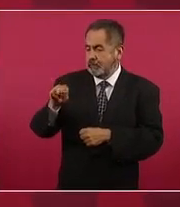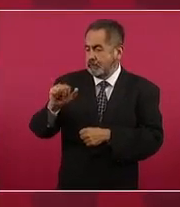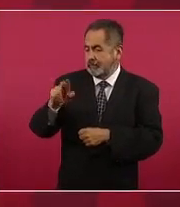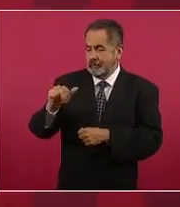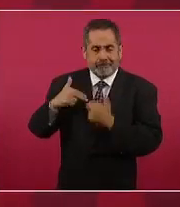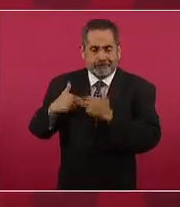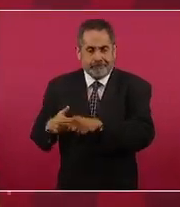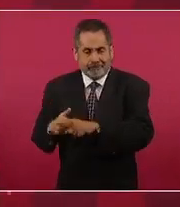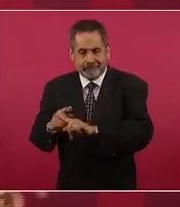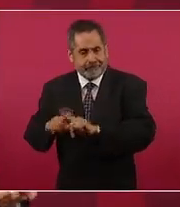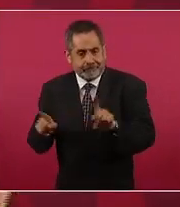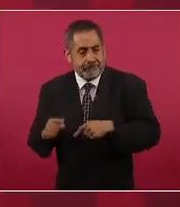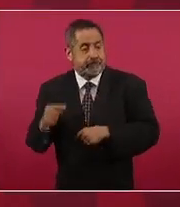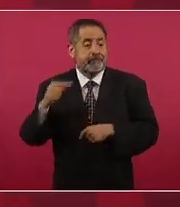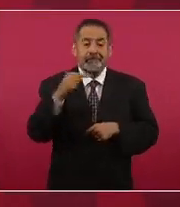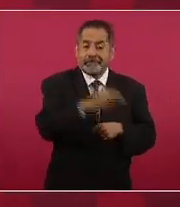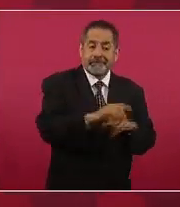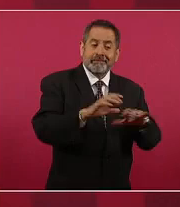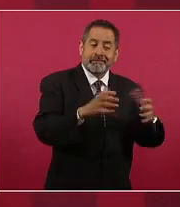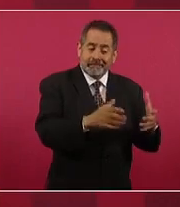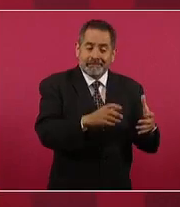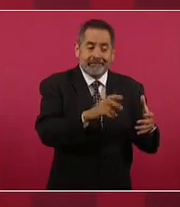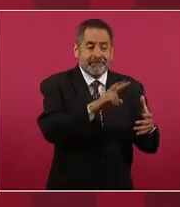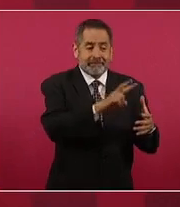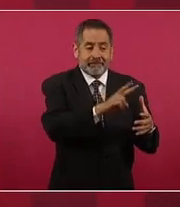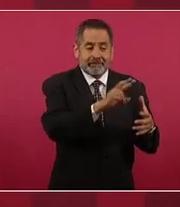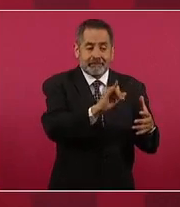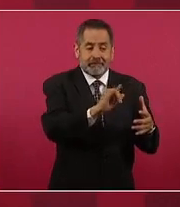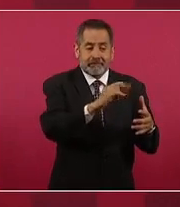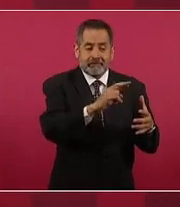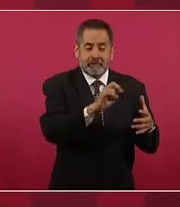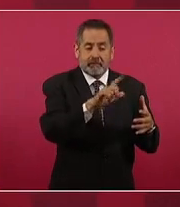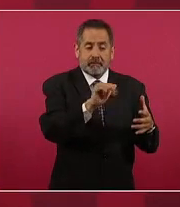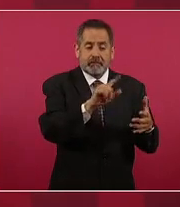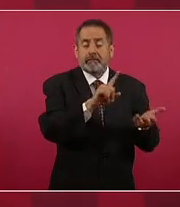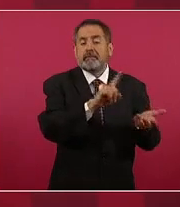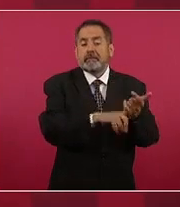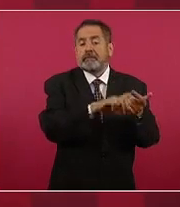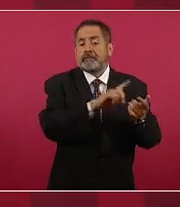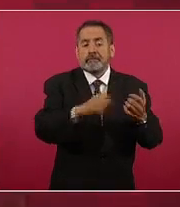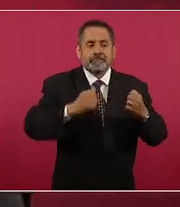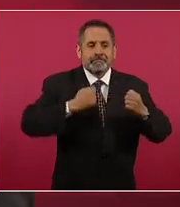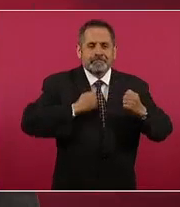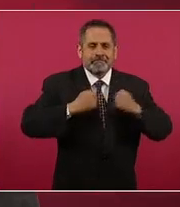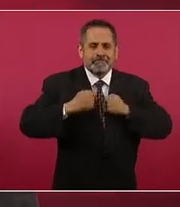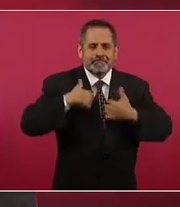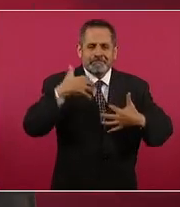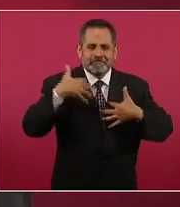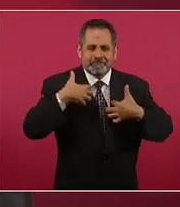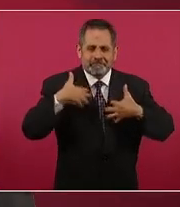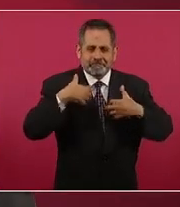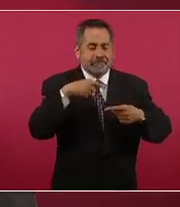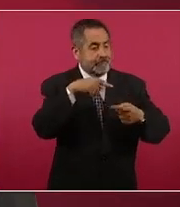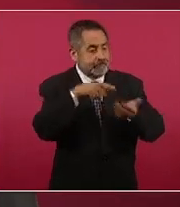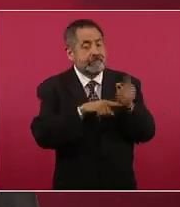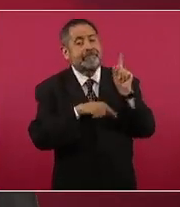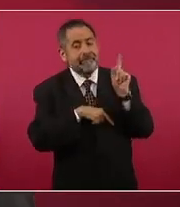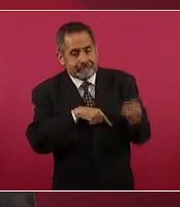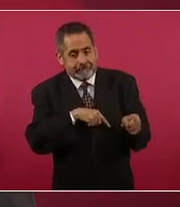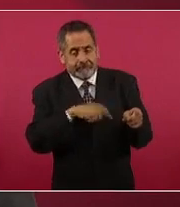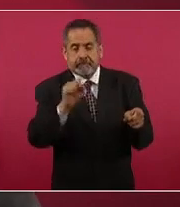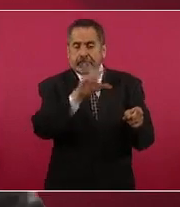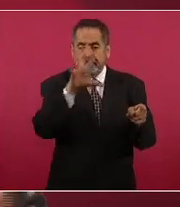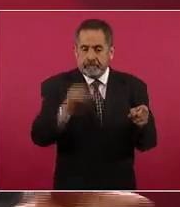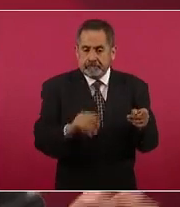en poblaciones de simios, por eso su nombre, principalmente en África, en la zona central y en la zona occidental,